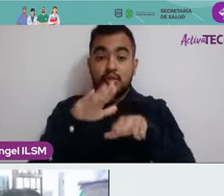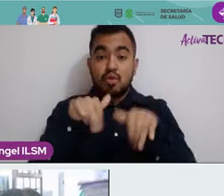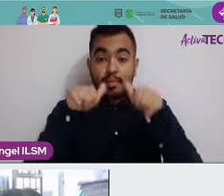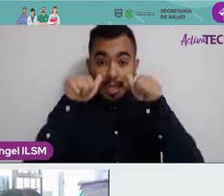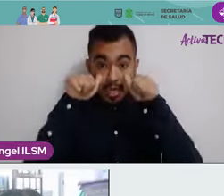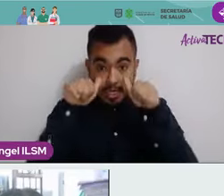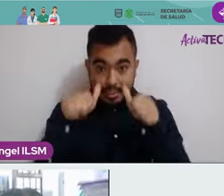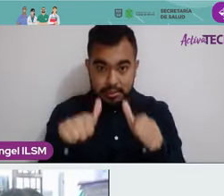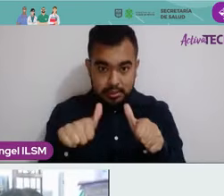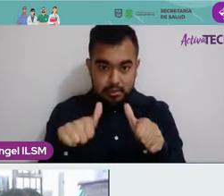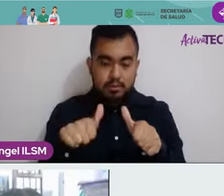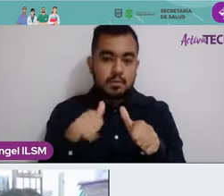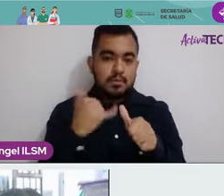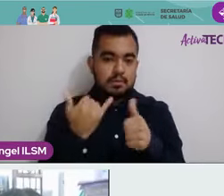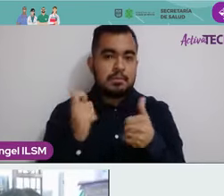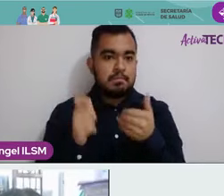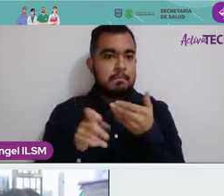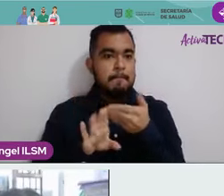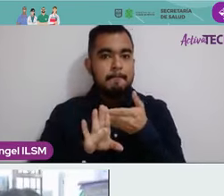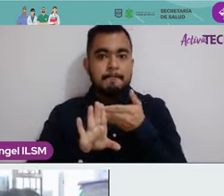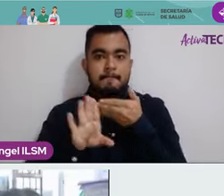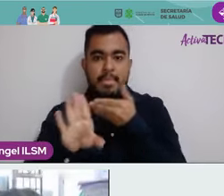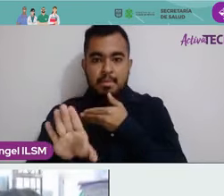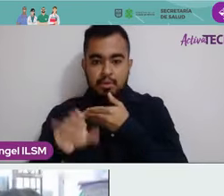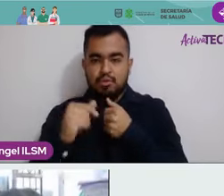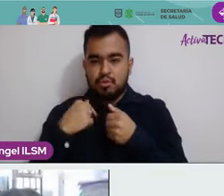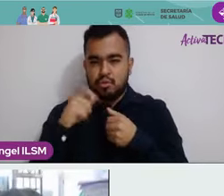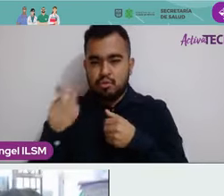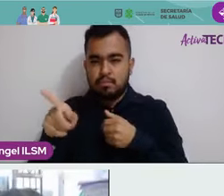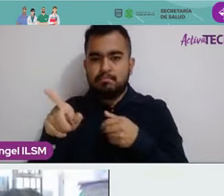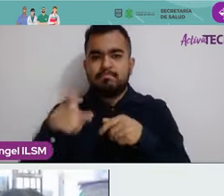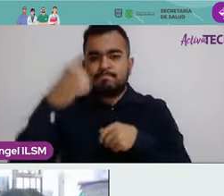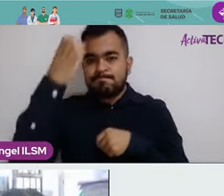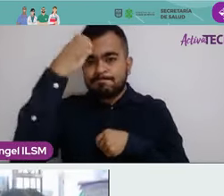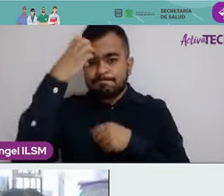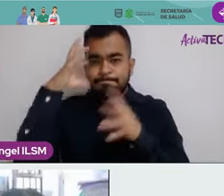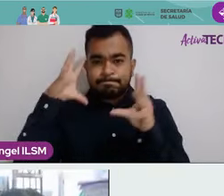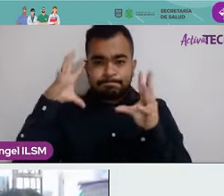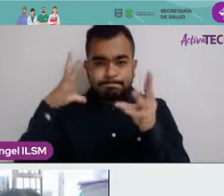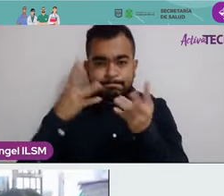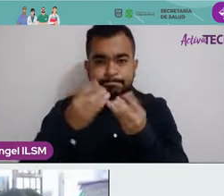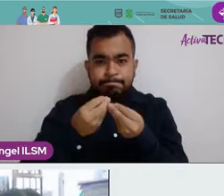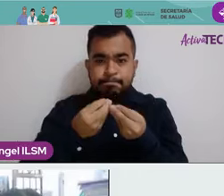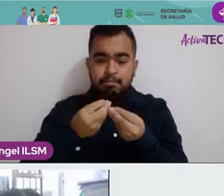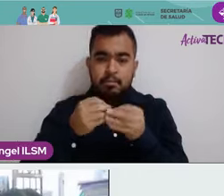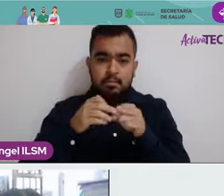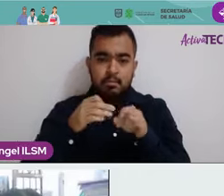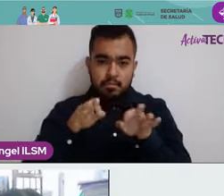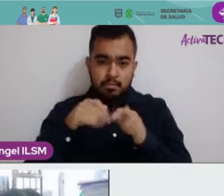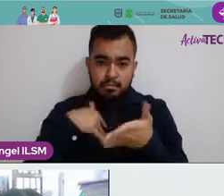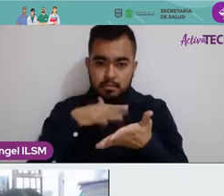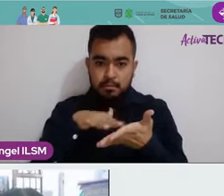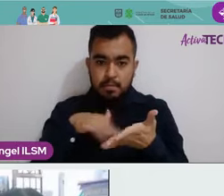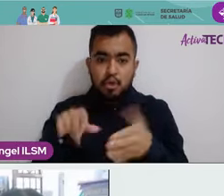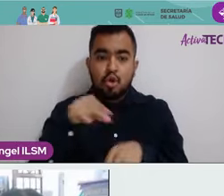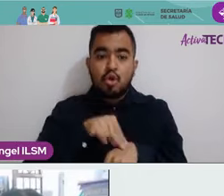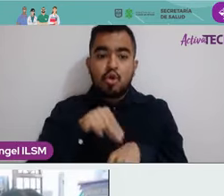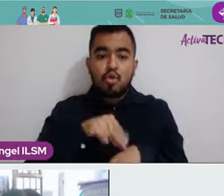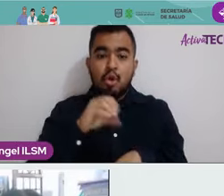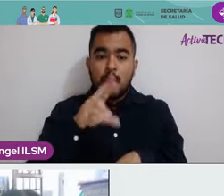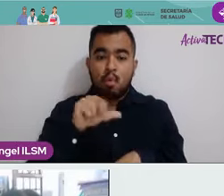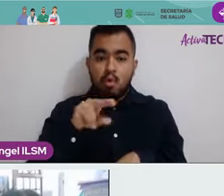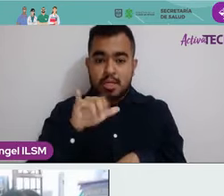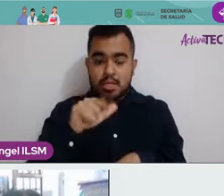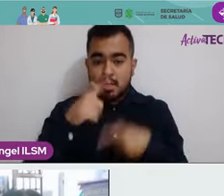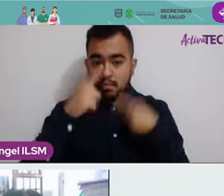bueno, pues la prevención, me permito leer su semblanza curricular. La doctora Carolina Leticia González Aguilar es egresada de la